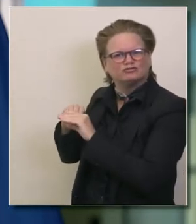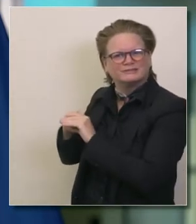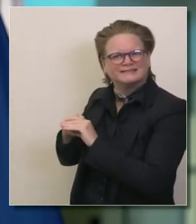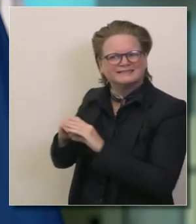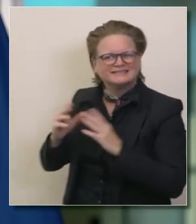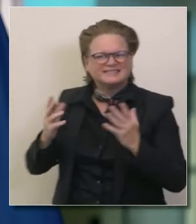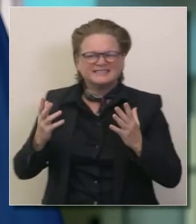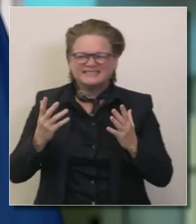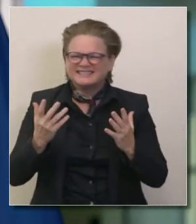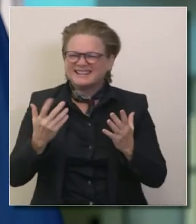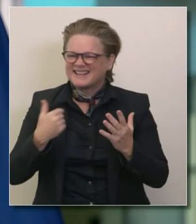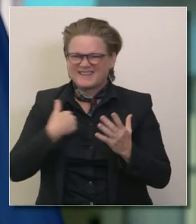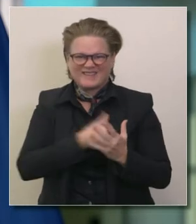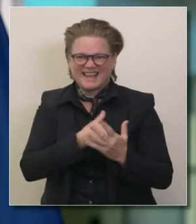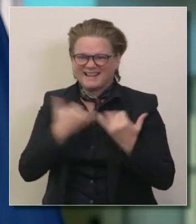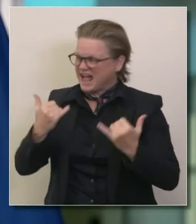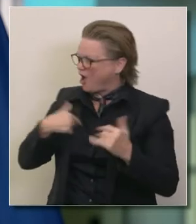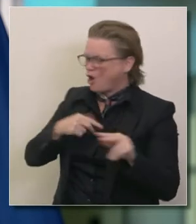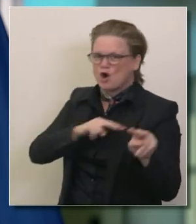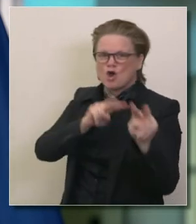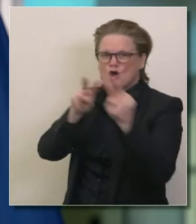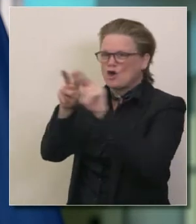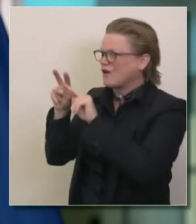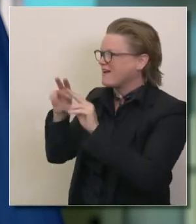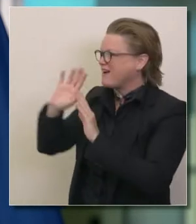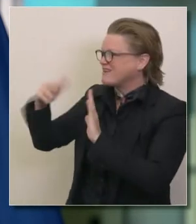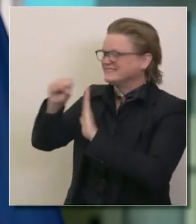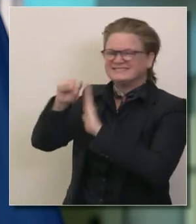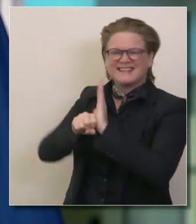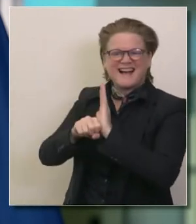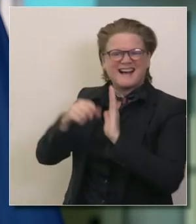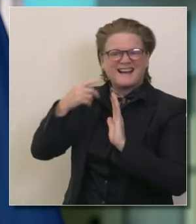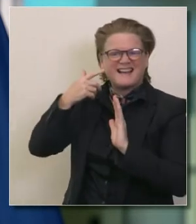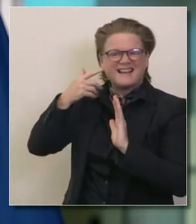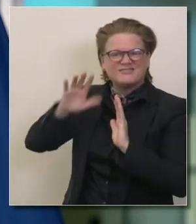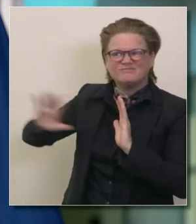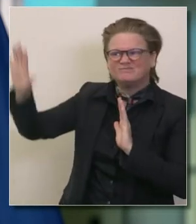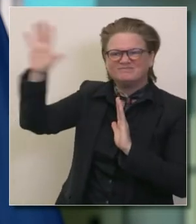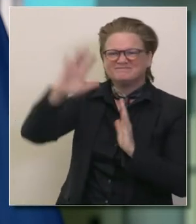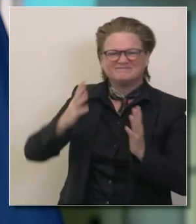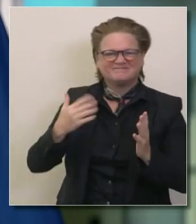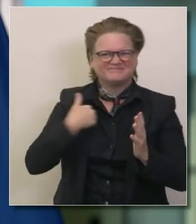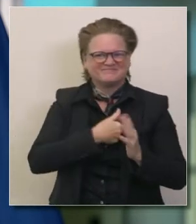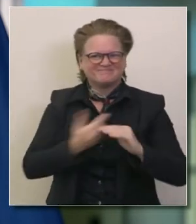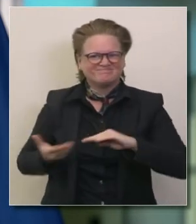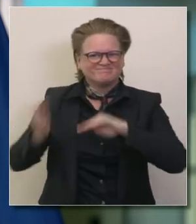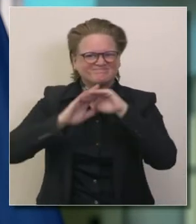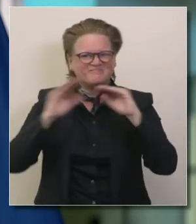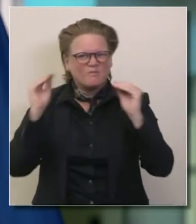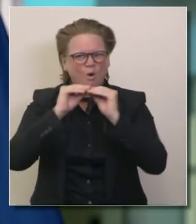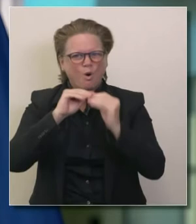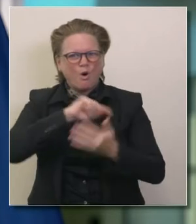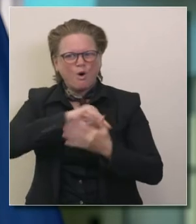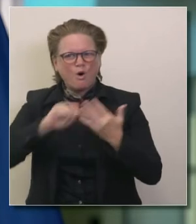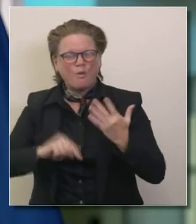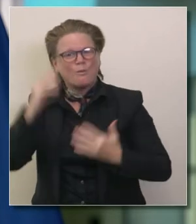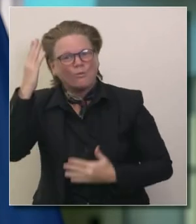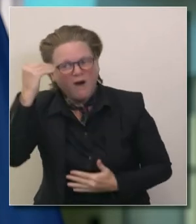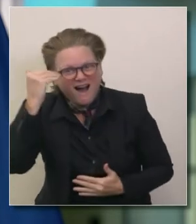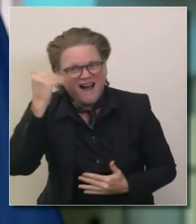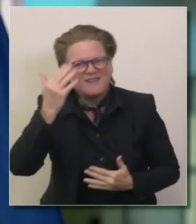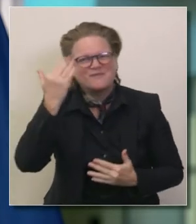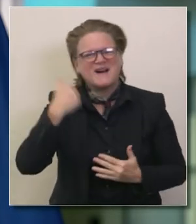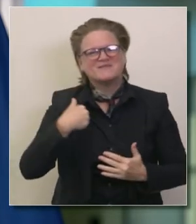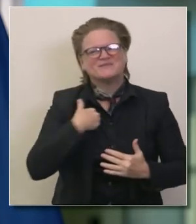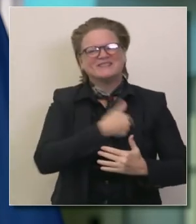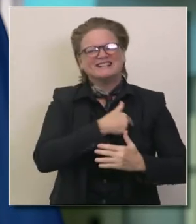que todo el inventario nacional solo en nuestro estado esto era para proporcionar apoyo a nuestras escuelas y nuestros